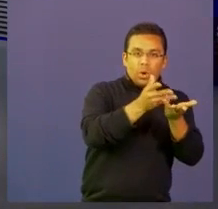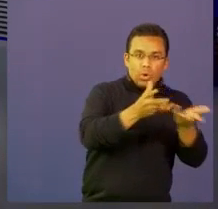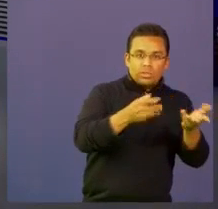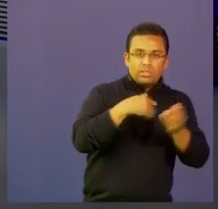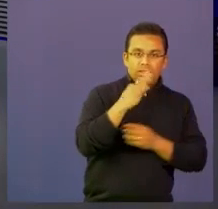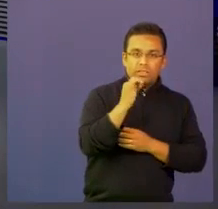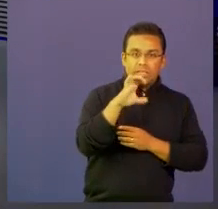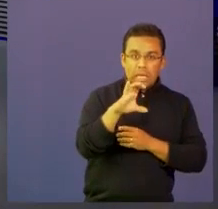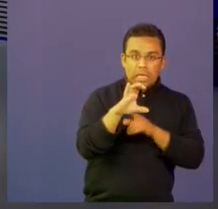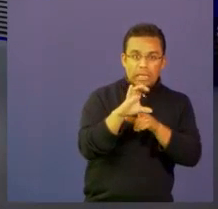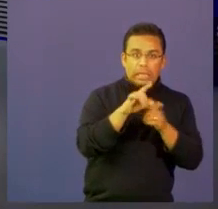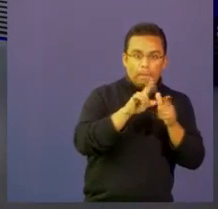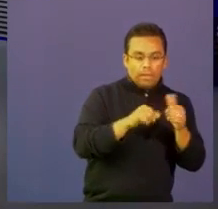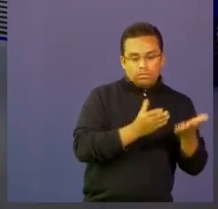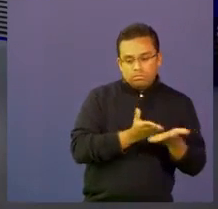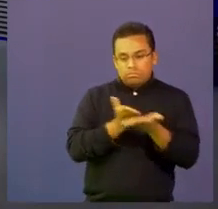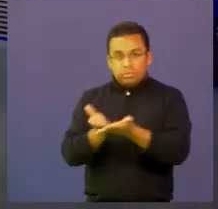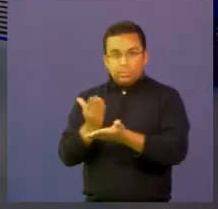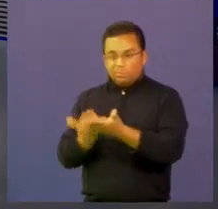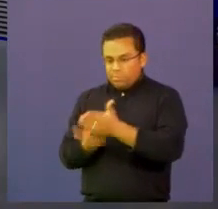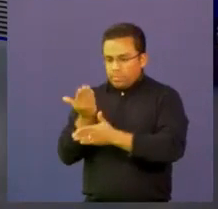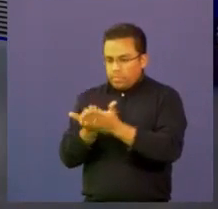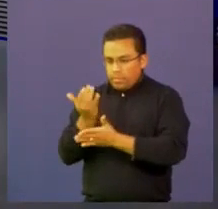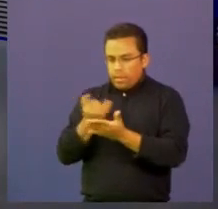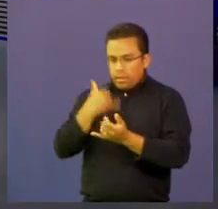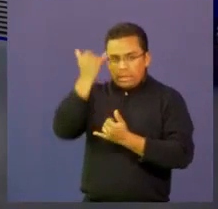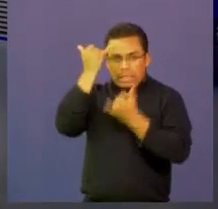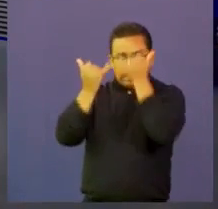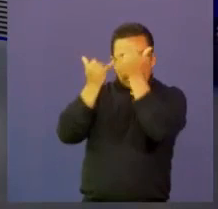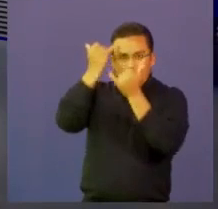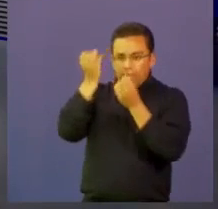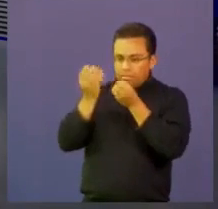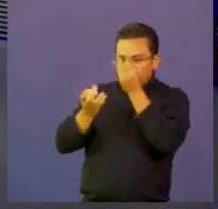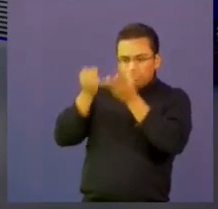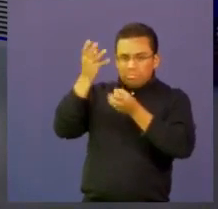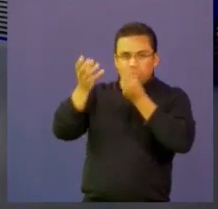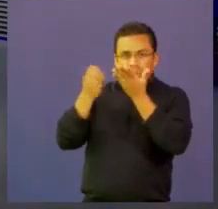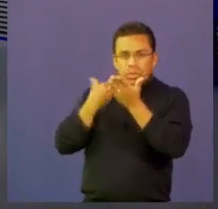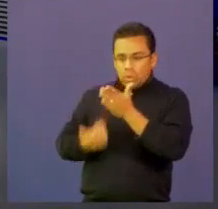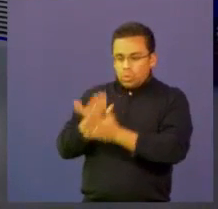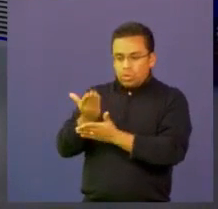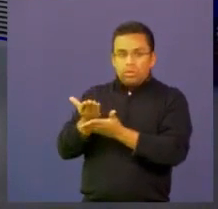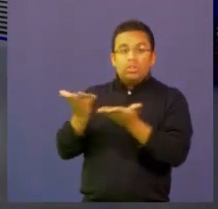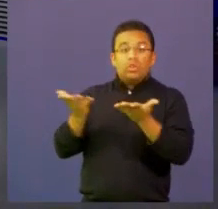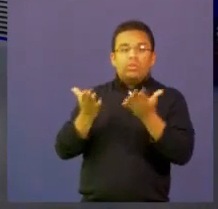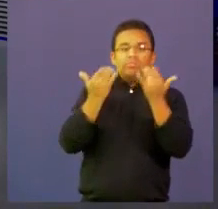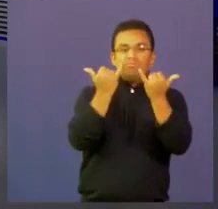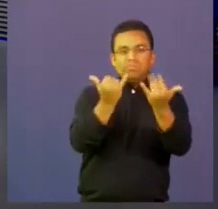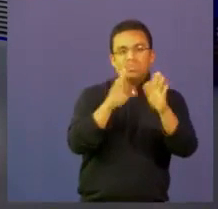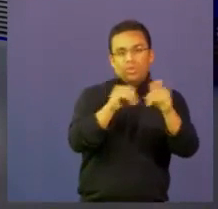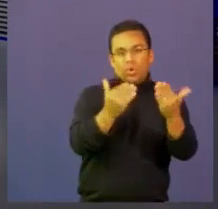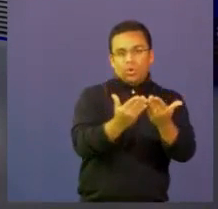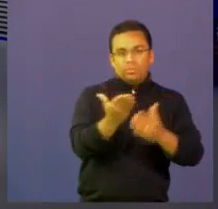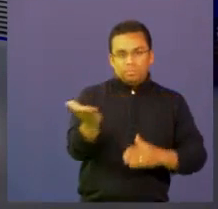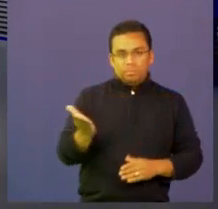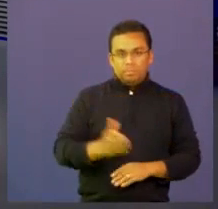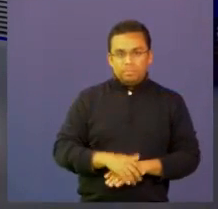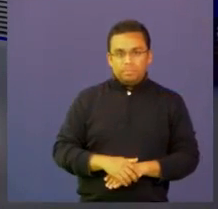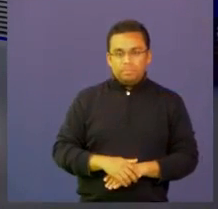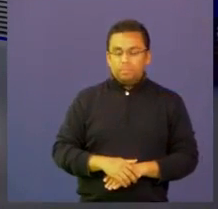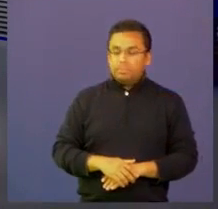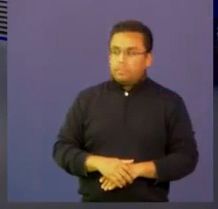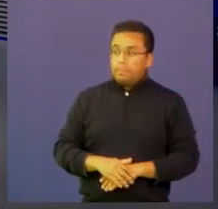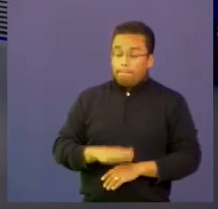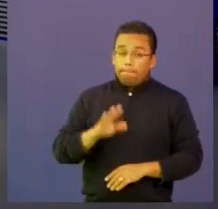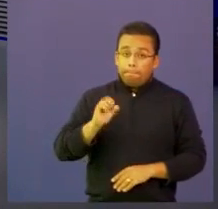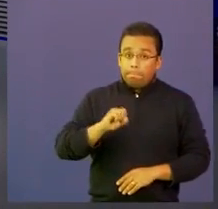cada vez más innovación y desarrollo en sus instituciones educativas. Bueno Pau, nosotras dos hemos venido